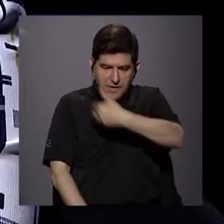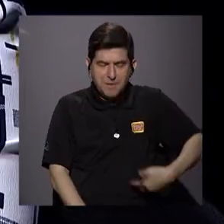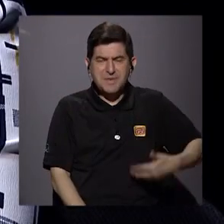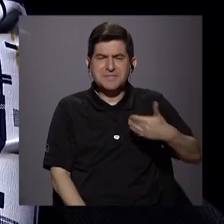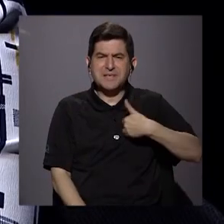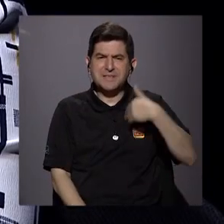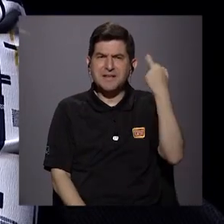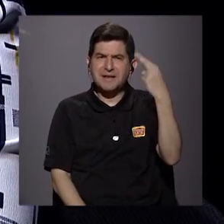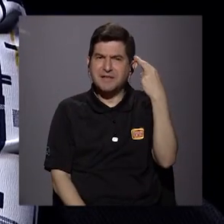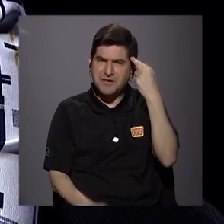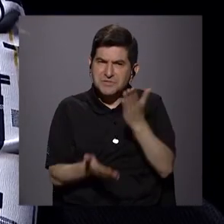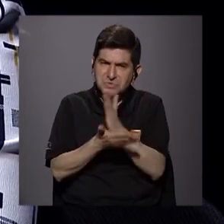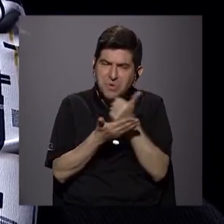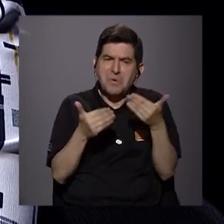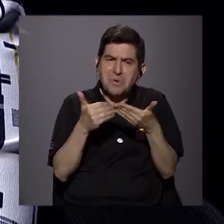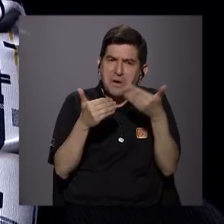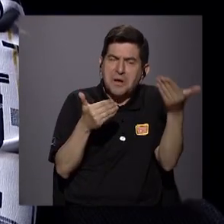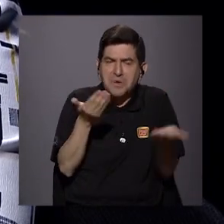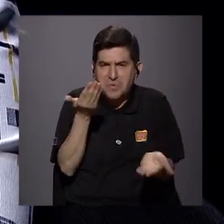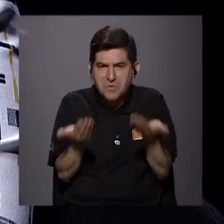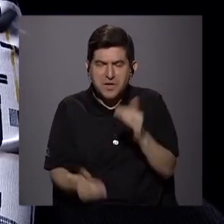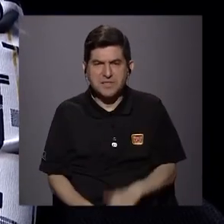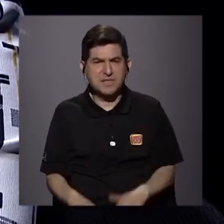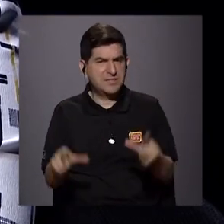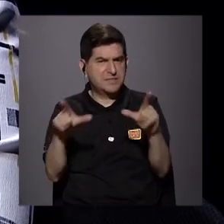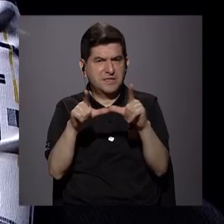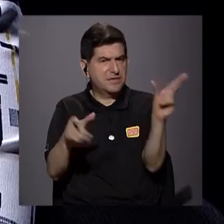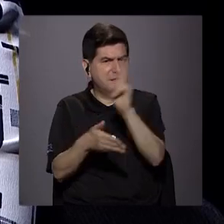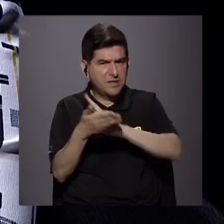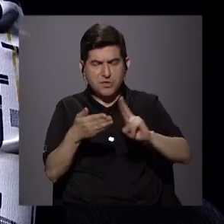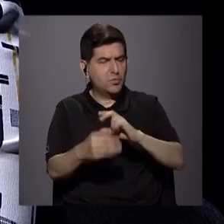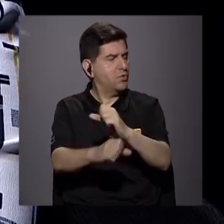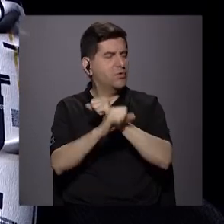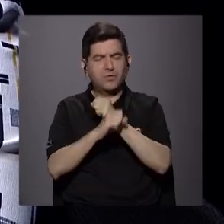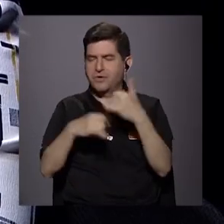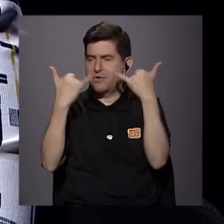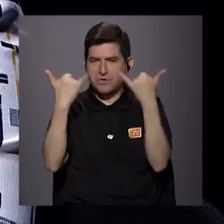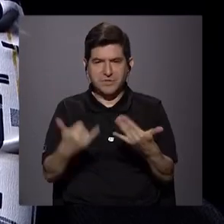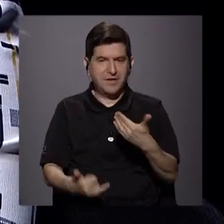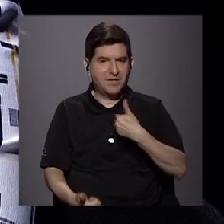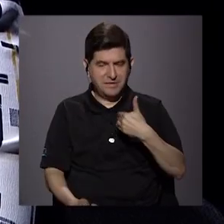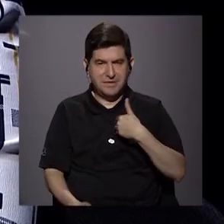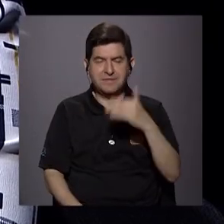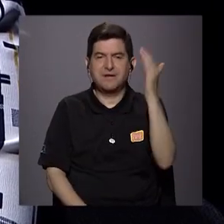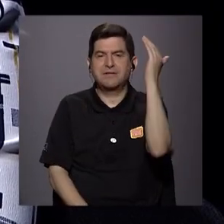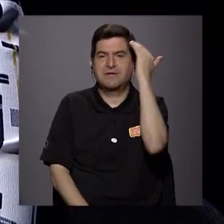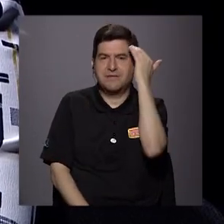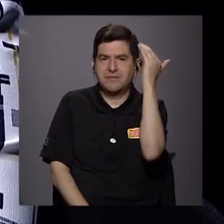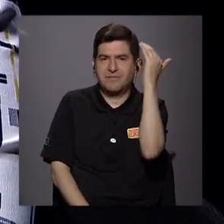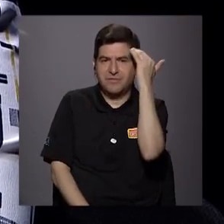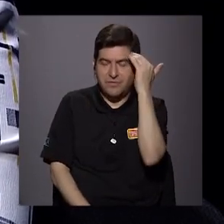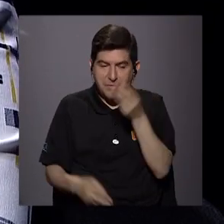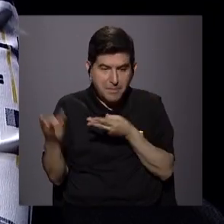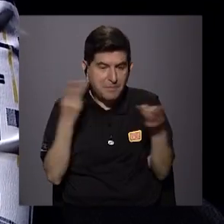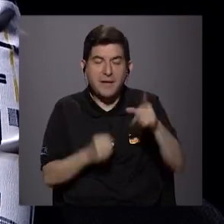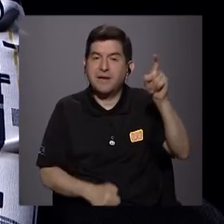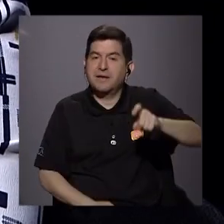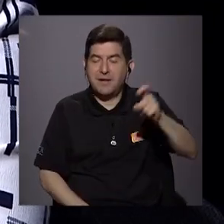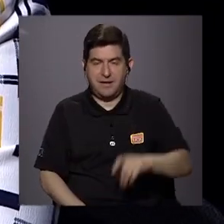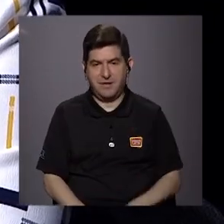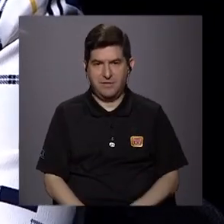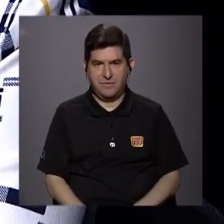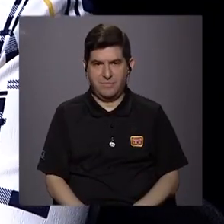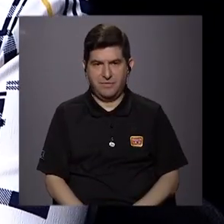razón en algunas cosas en que un título universitario no es garantía ahora de que usted tenga los conocimientos que el mercado requiere.